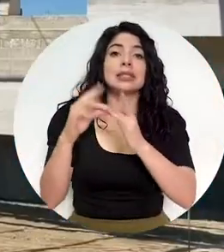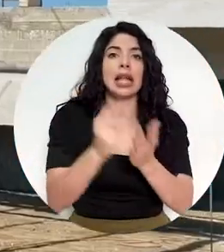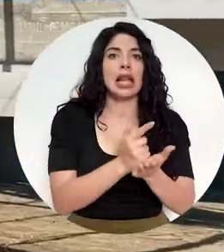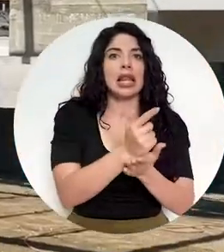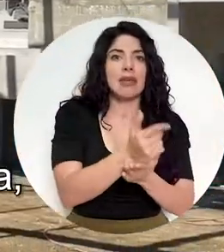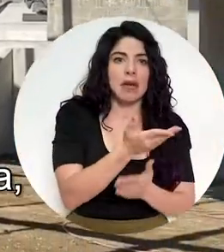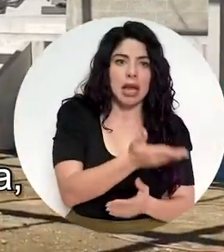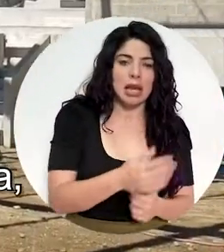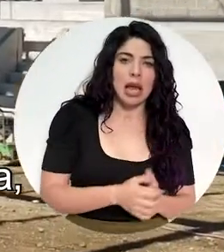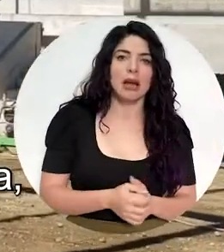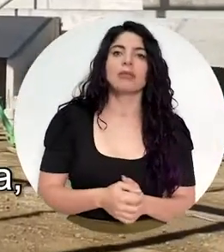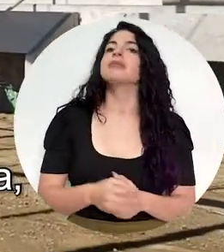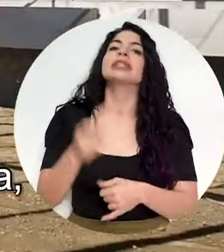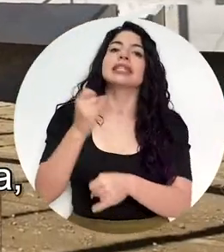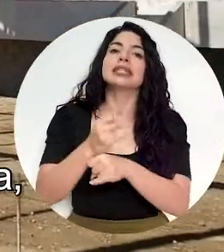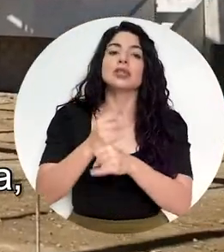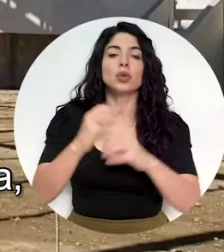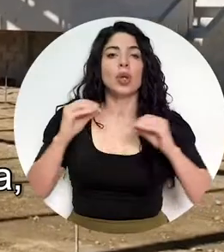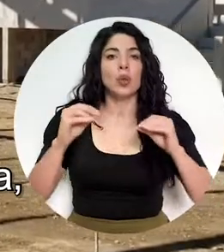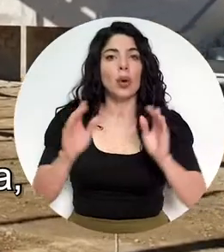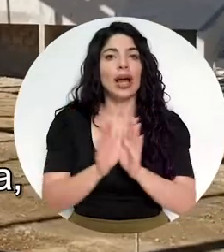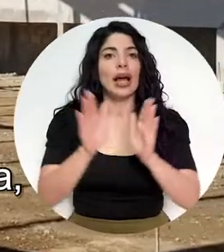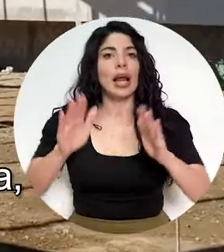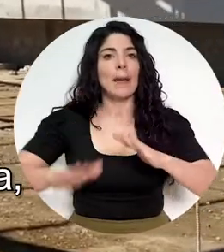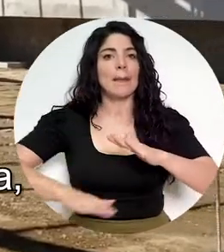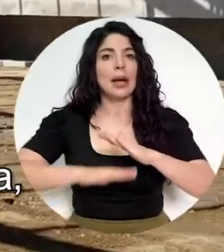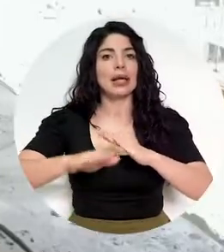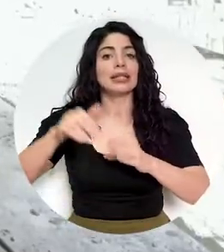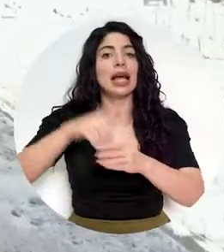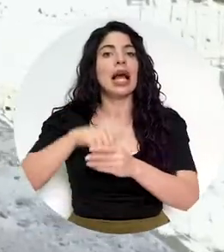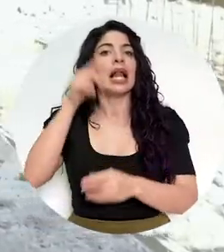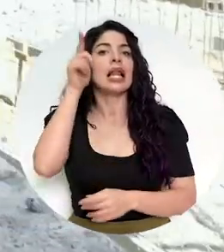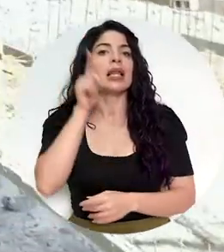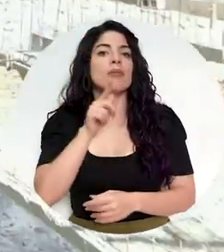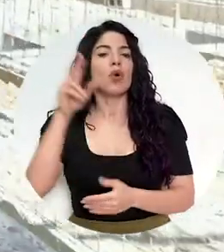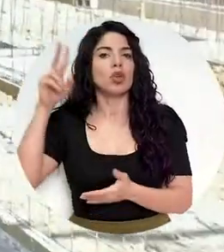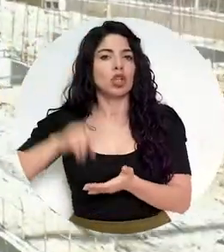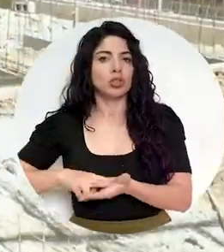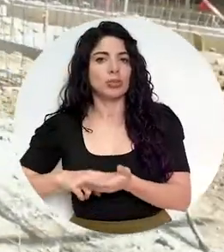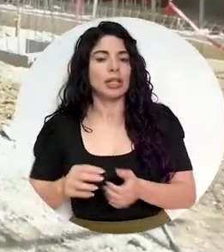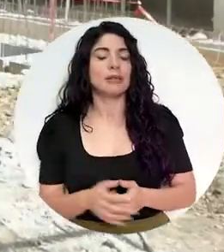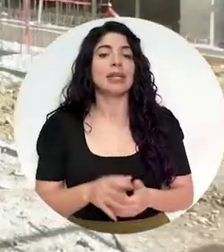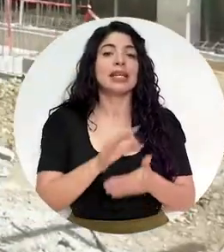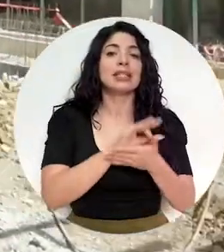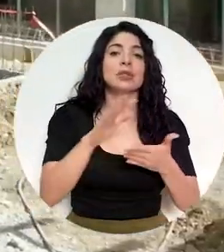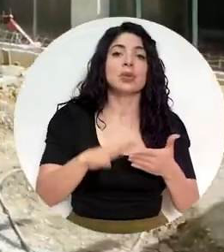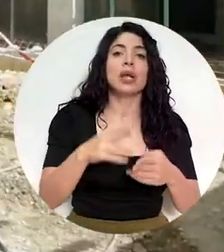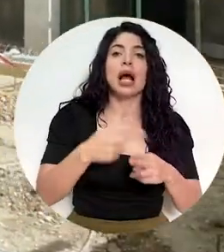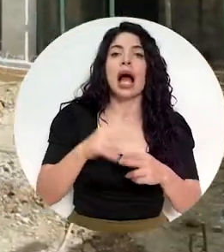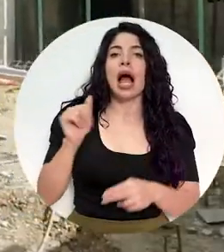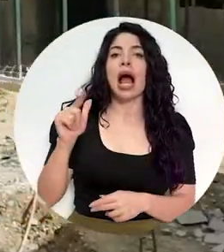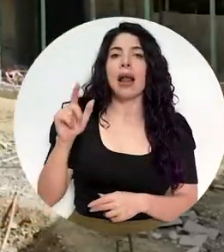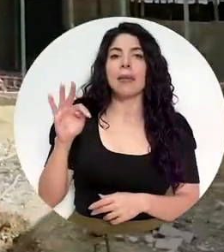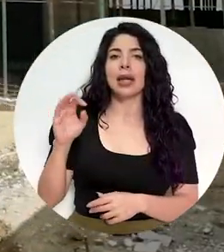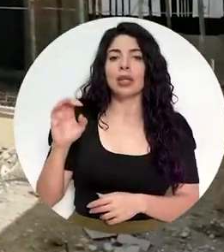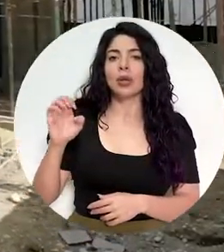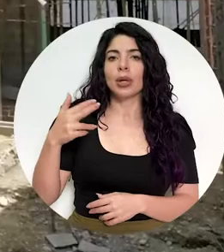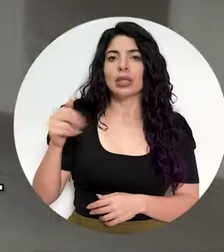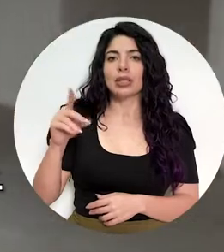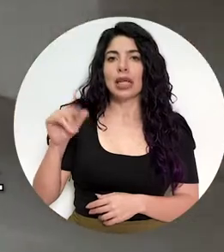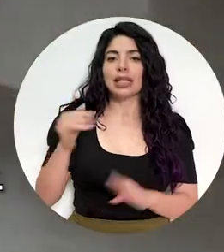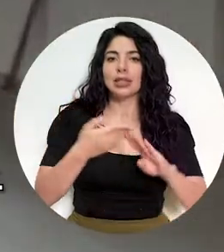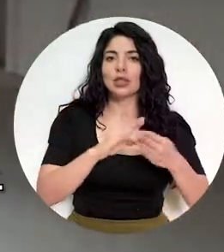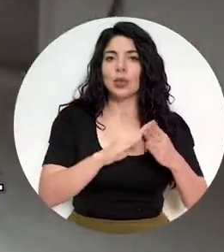destacan la Escuela de Enseñanza Especial en Liberia, el Instituto de Educación General Básica de Limón 2000,